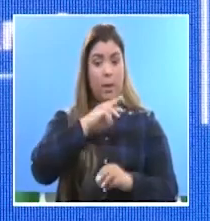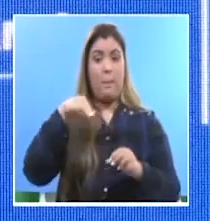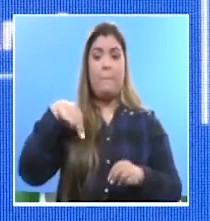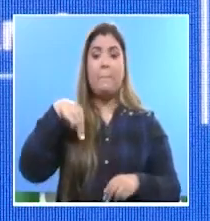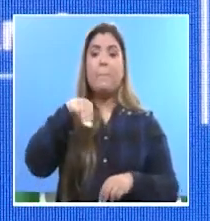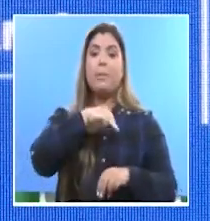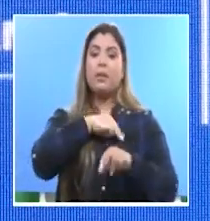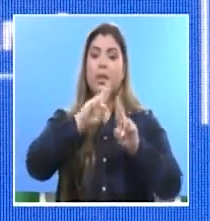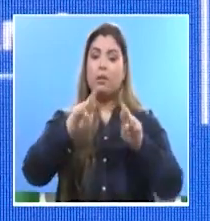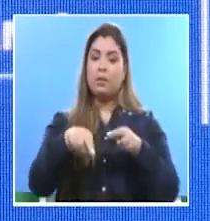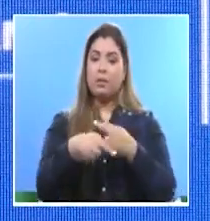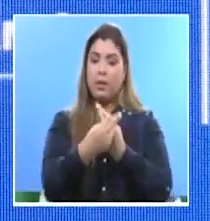la del ministerio de salud.